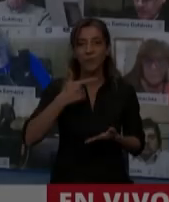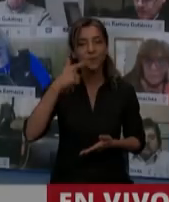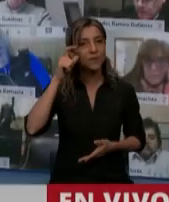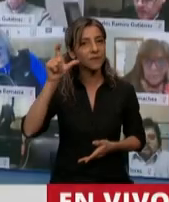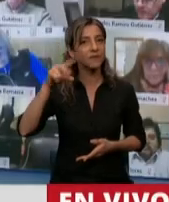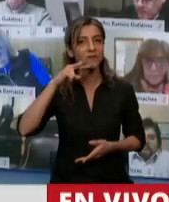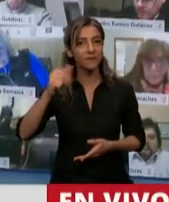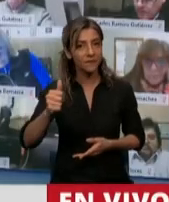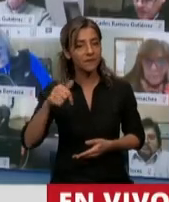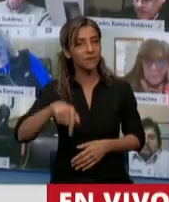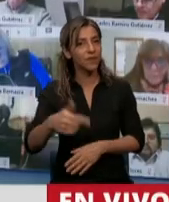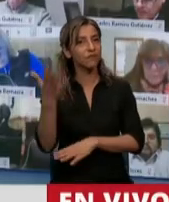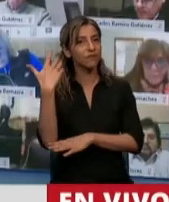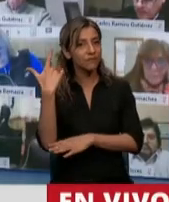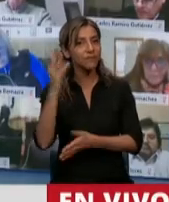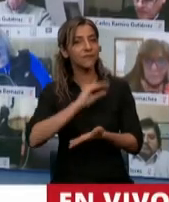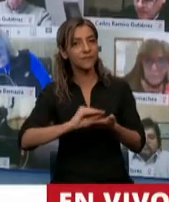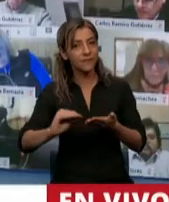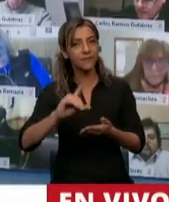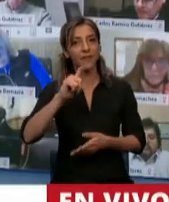La palabra a la diputada Amabel Caparrós.